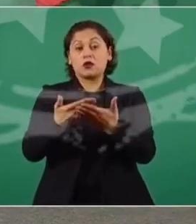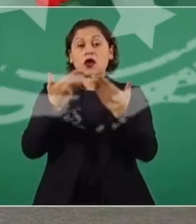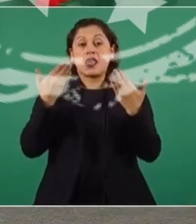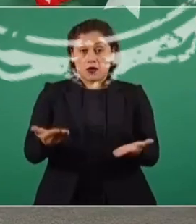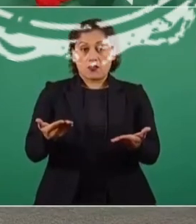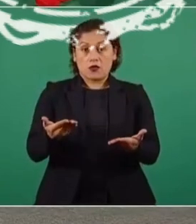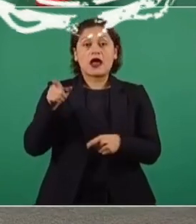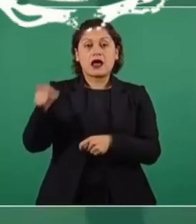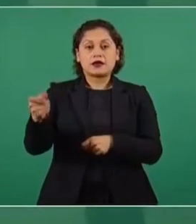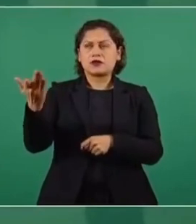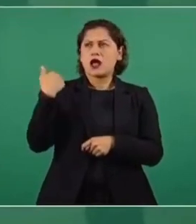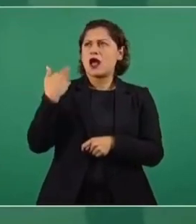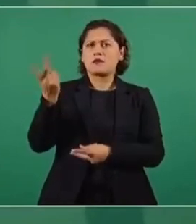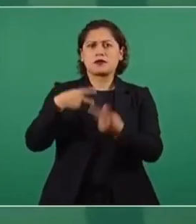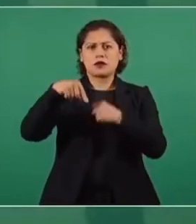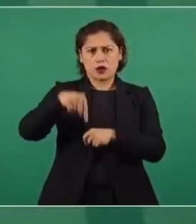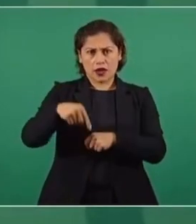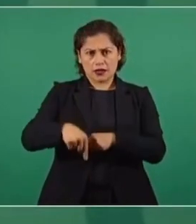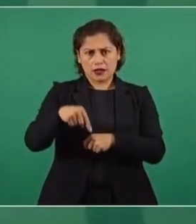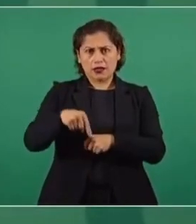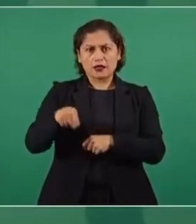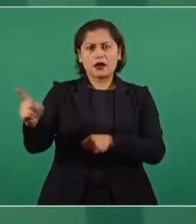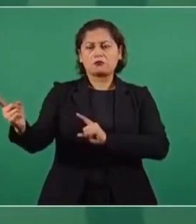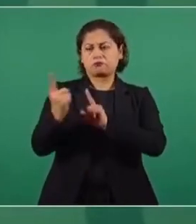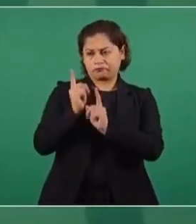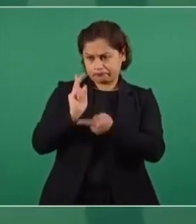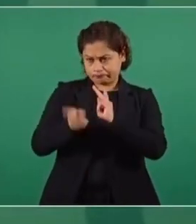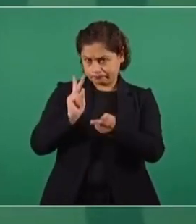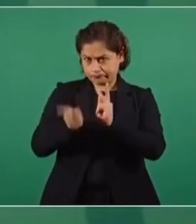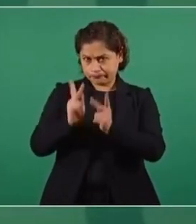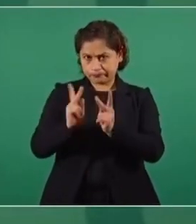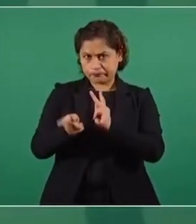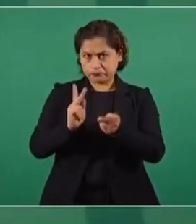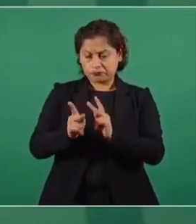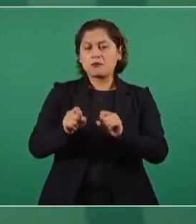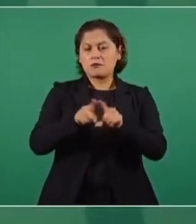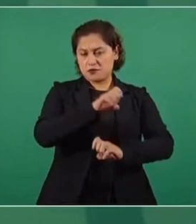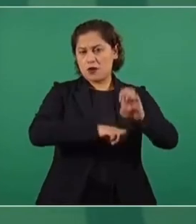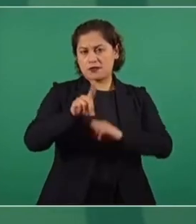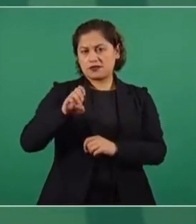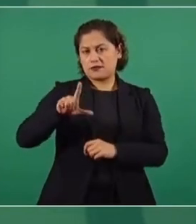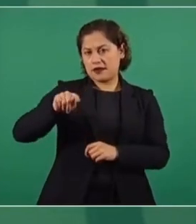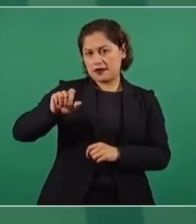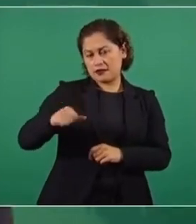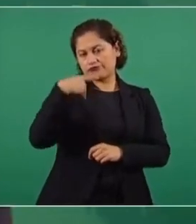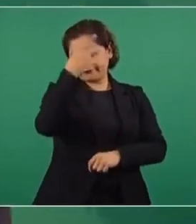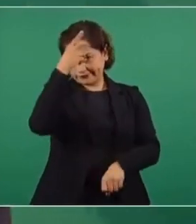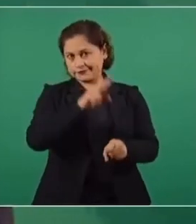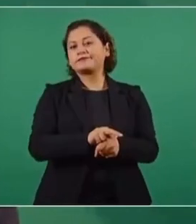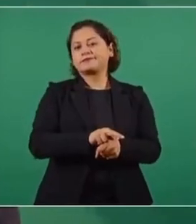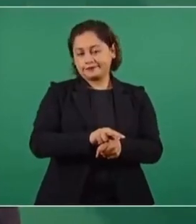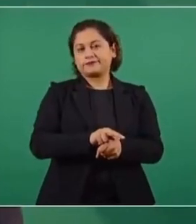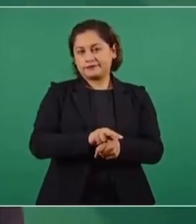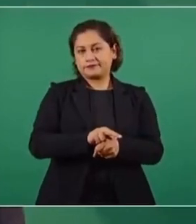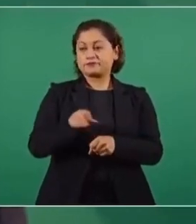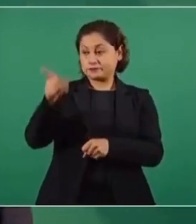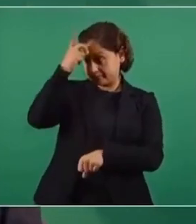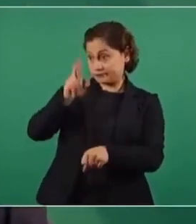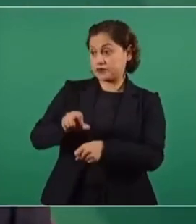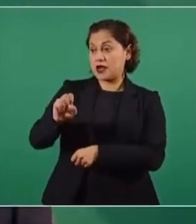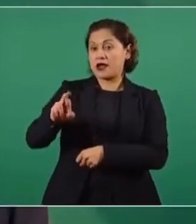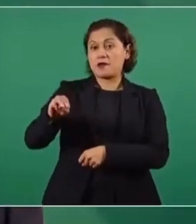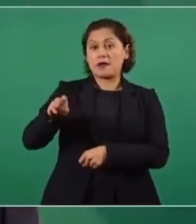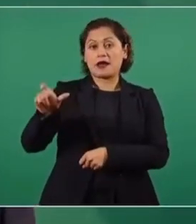Estuvieron aquí en Palacio, platicaron conmigo, los de Delta, el directivo principal, los directivos de Aeroméxico,